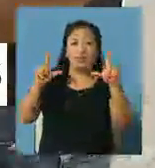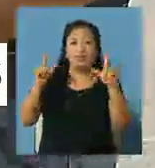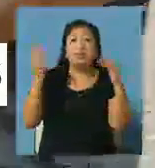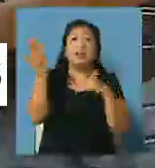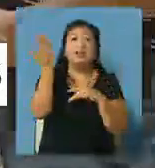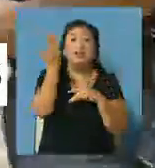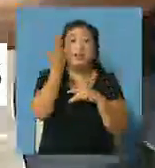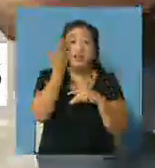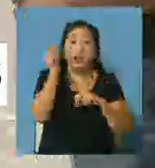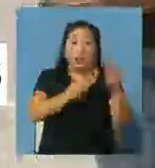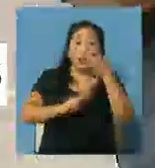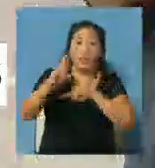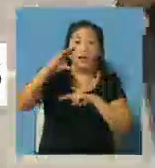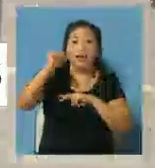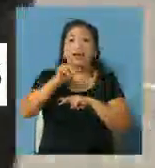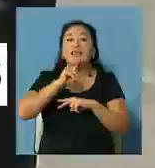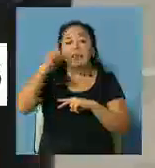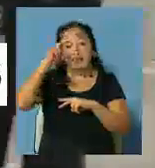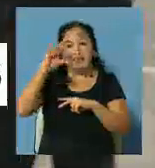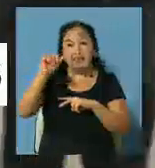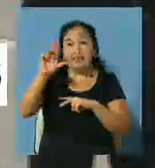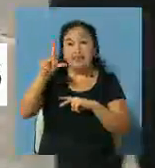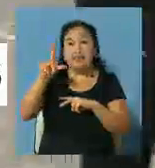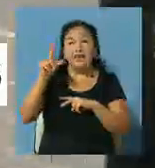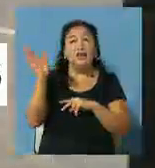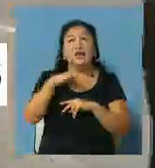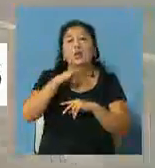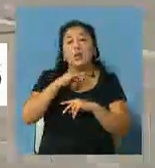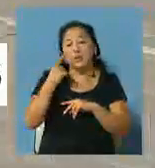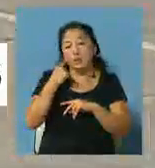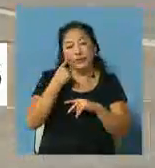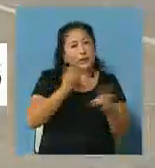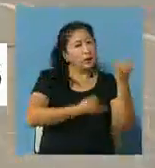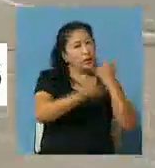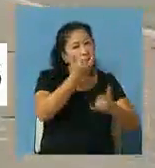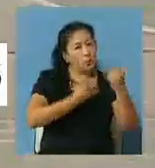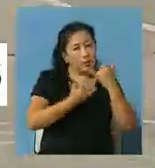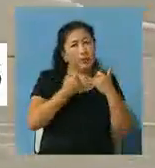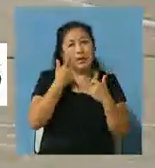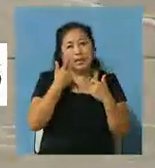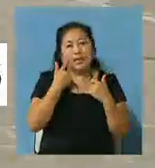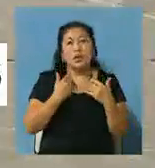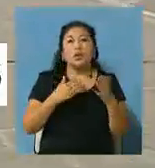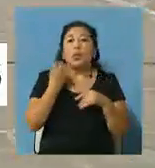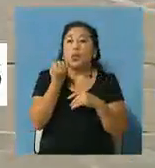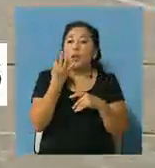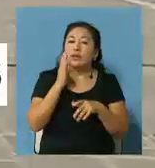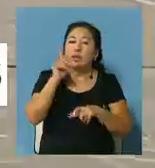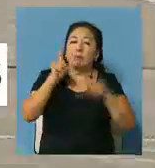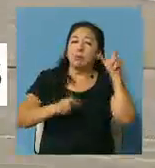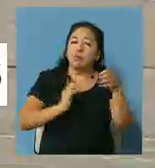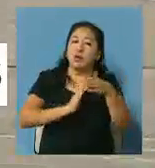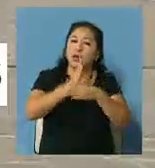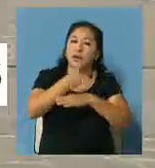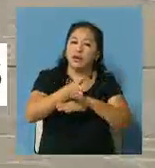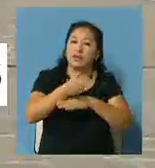Facebook buscando Catedral de Jujuy Intertante, padre, cuéntenos ¿va a haber algún límite en la capacidad de, por